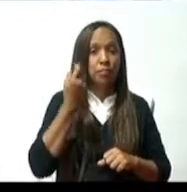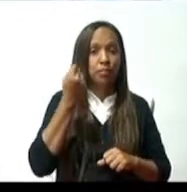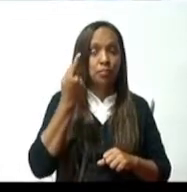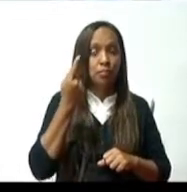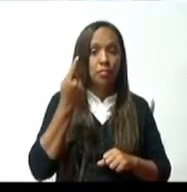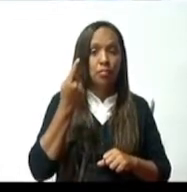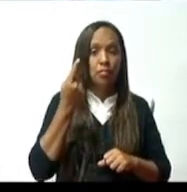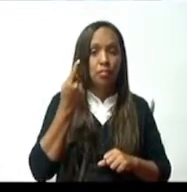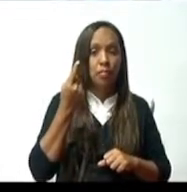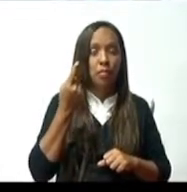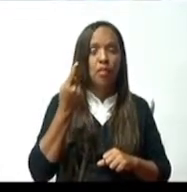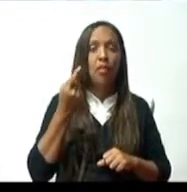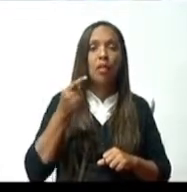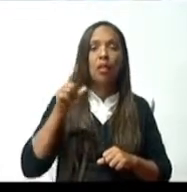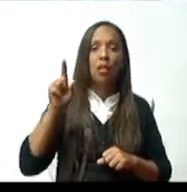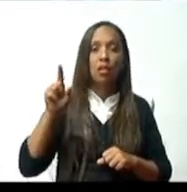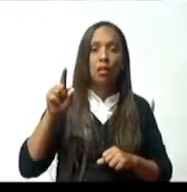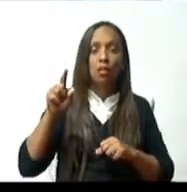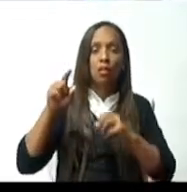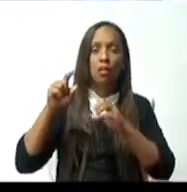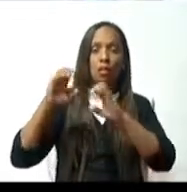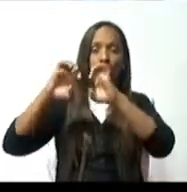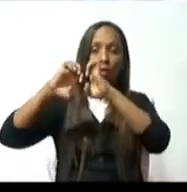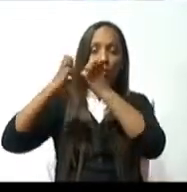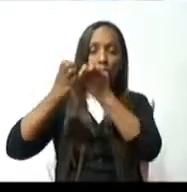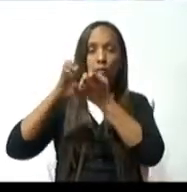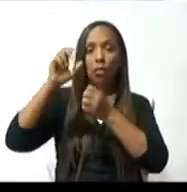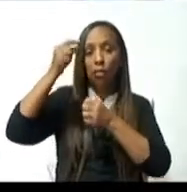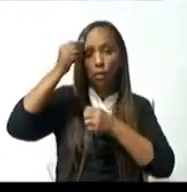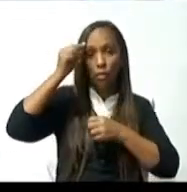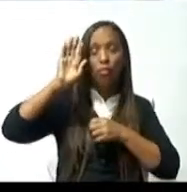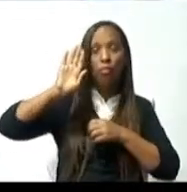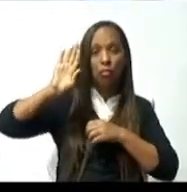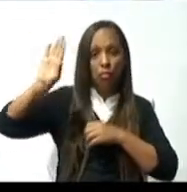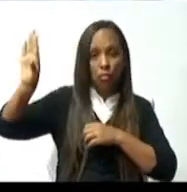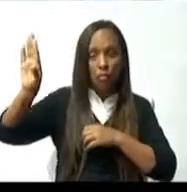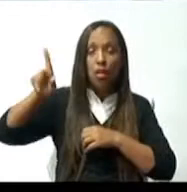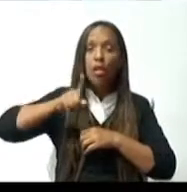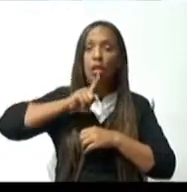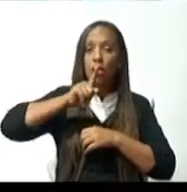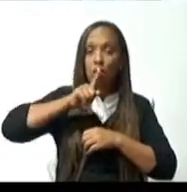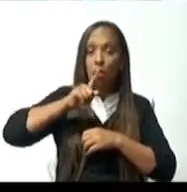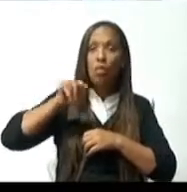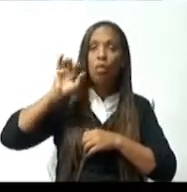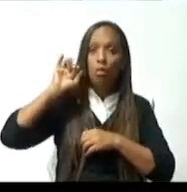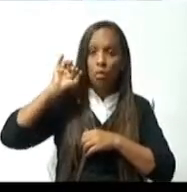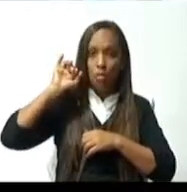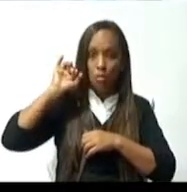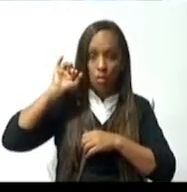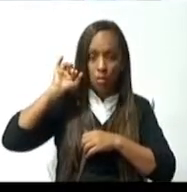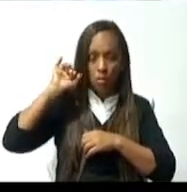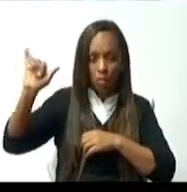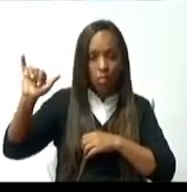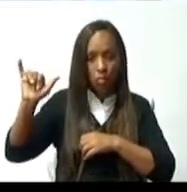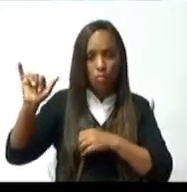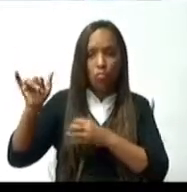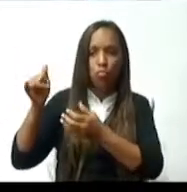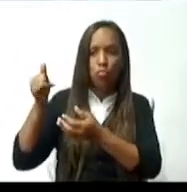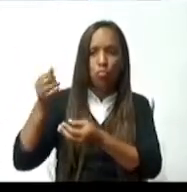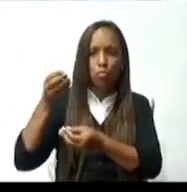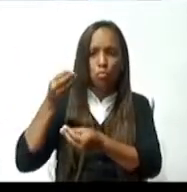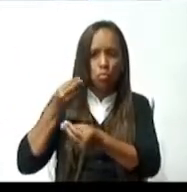en su calidad de administrador de las finanzas públicas de las partidas de las cualquier